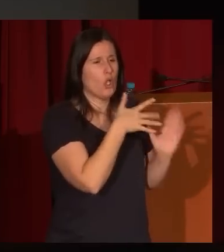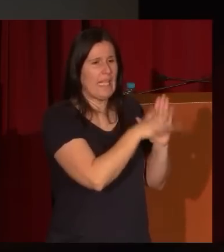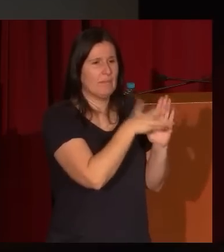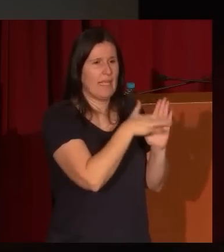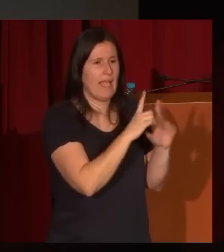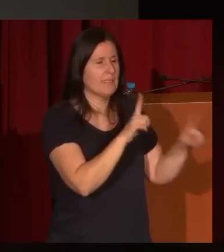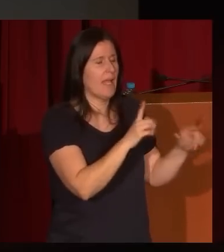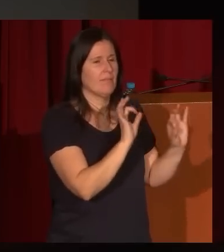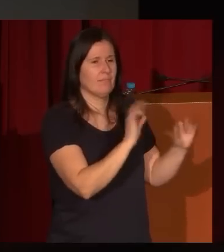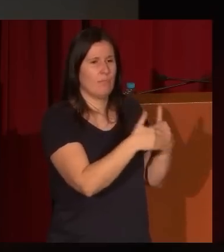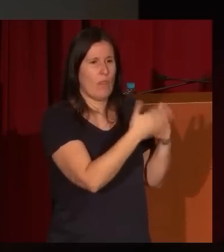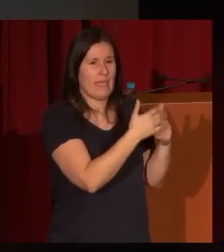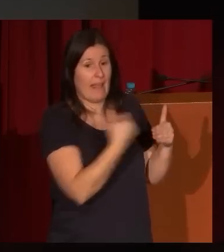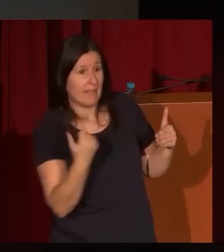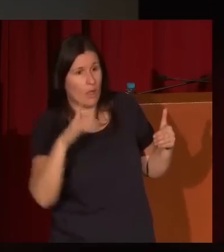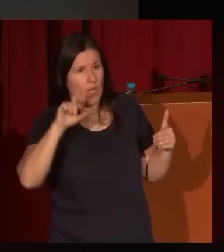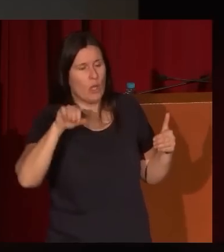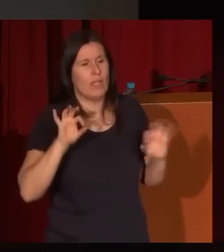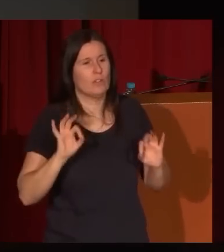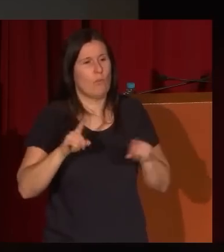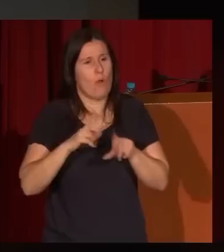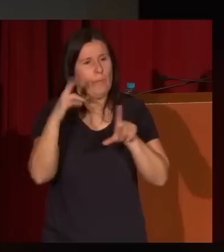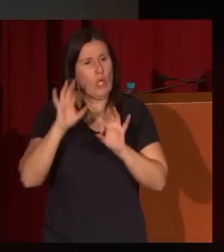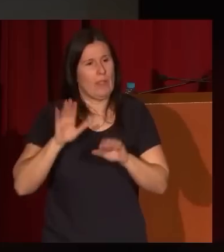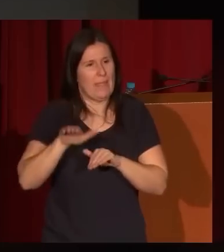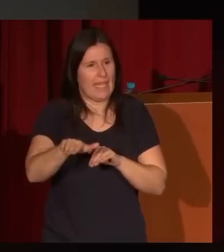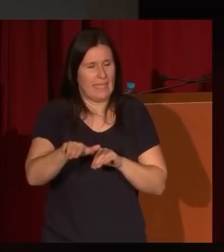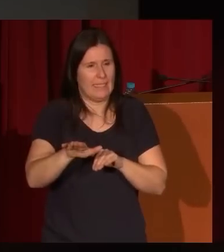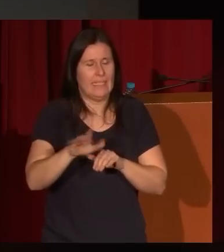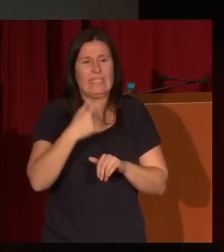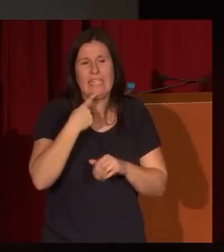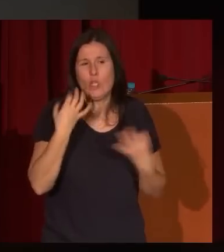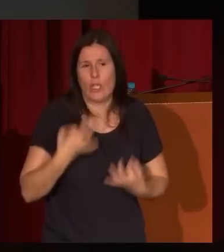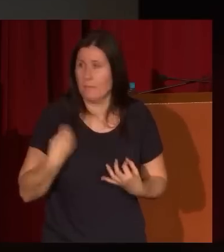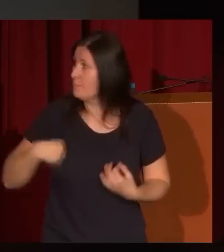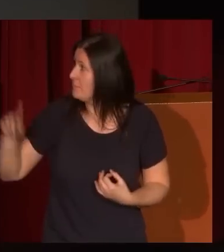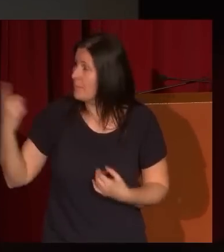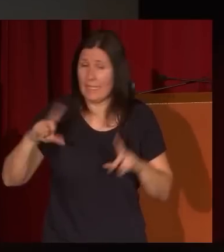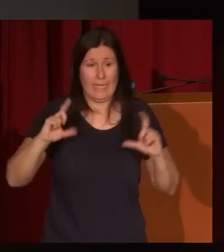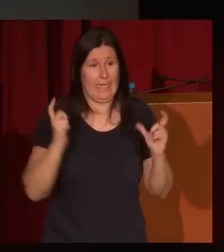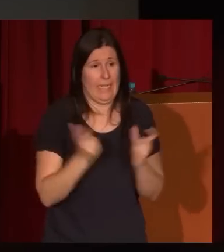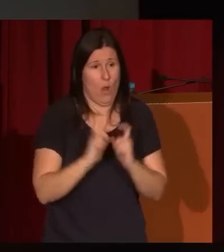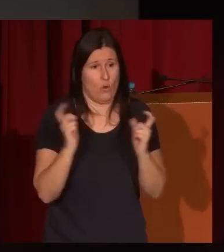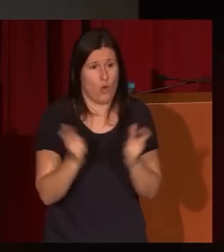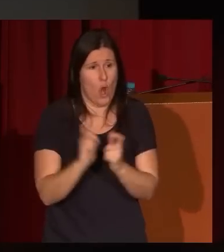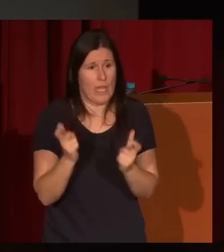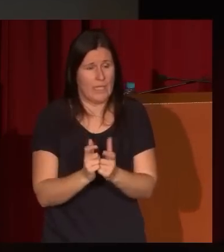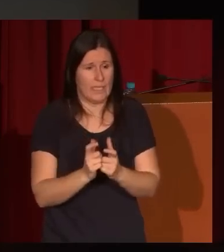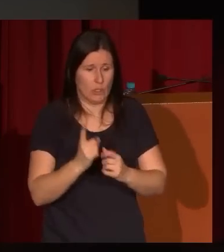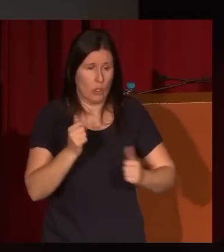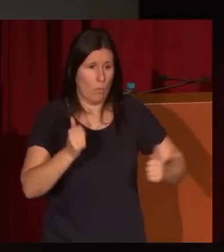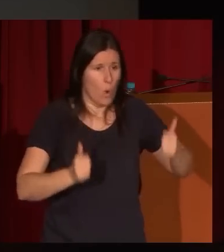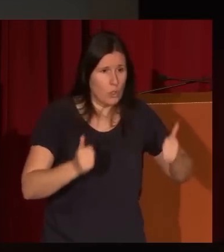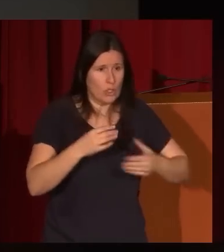modernidad de Eugenio Lucas como paisajista diciéndonos esto que en estas reuniones en estos pulsos que se